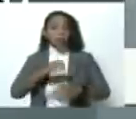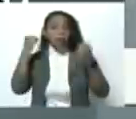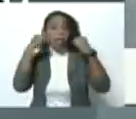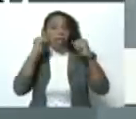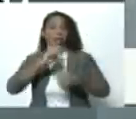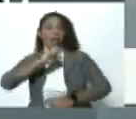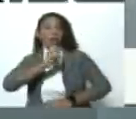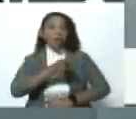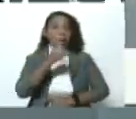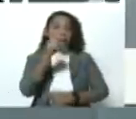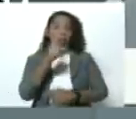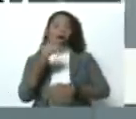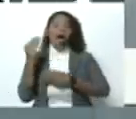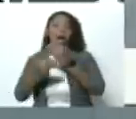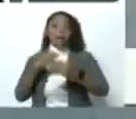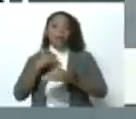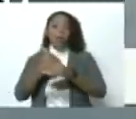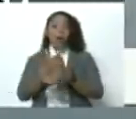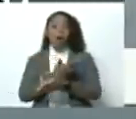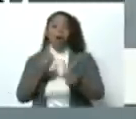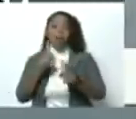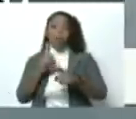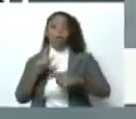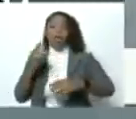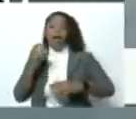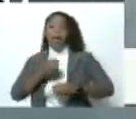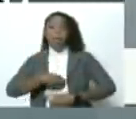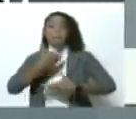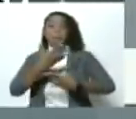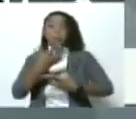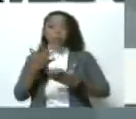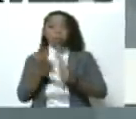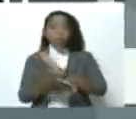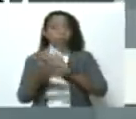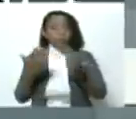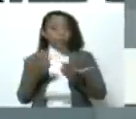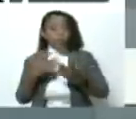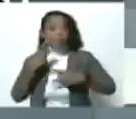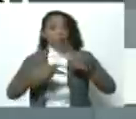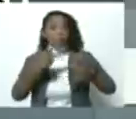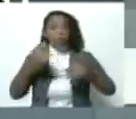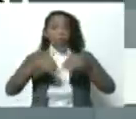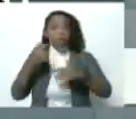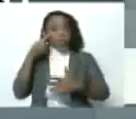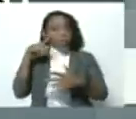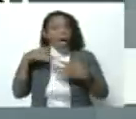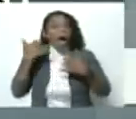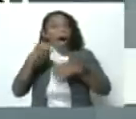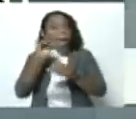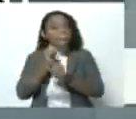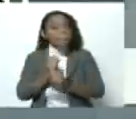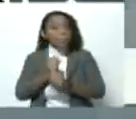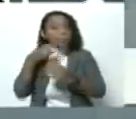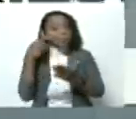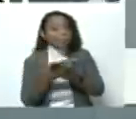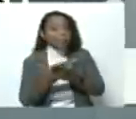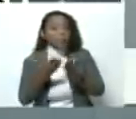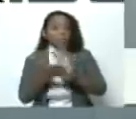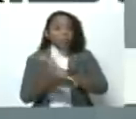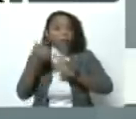odio puede obstaculizar la libertad de expresión en un contexto electoral. Vamos a ver y hay que esperar las pruebas. Pero me parece una observación